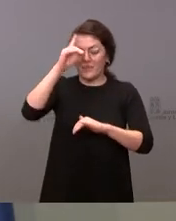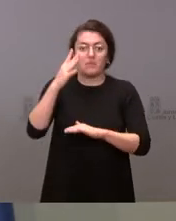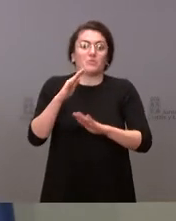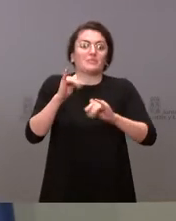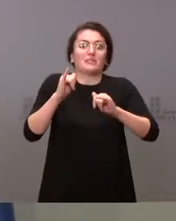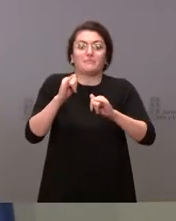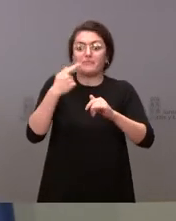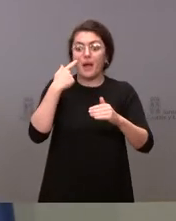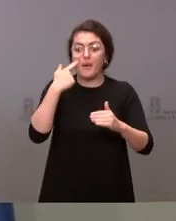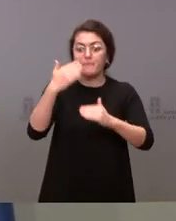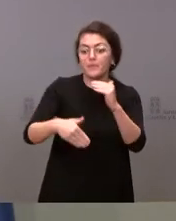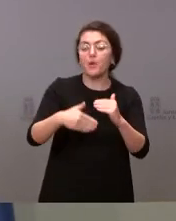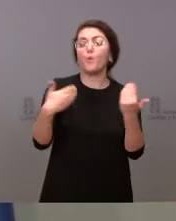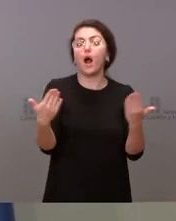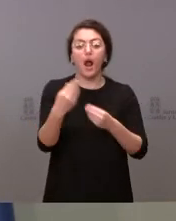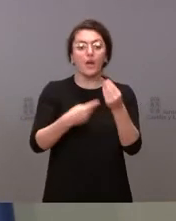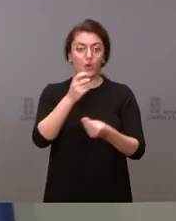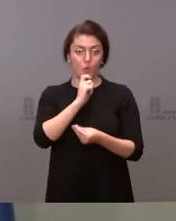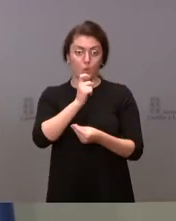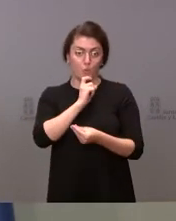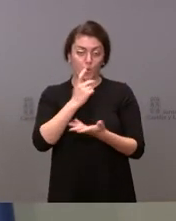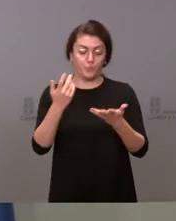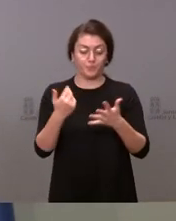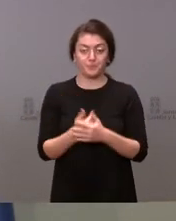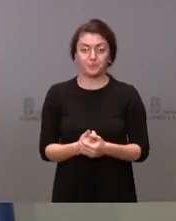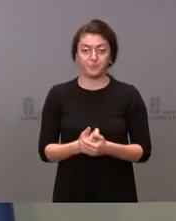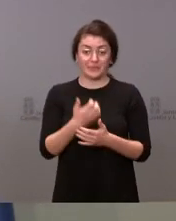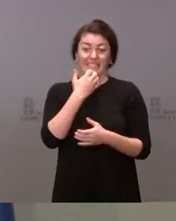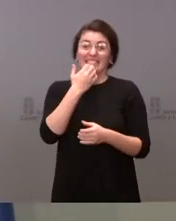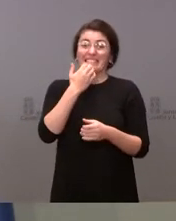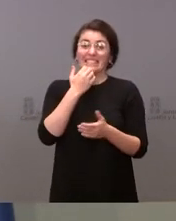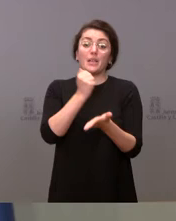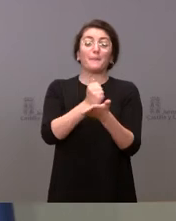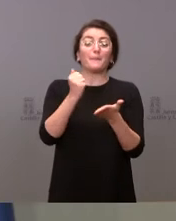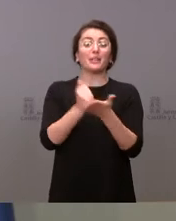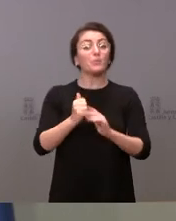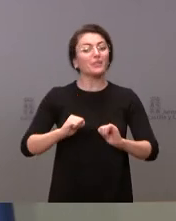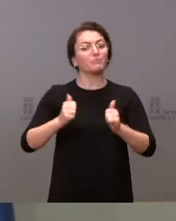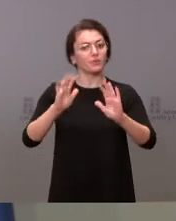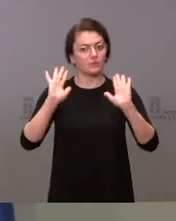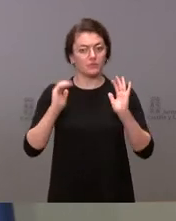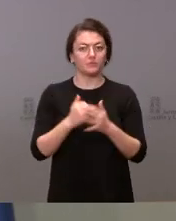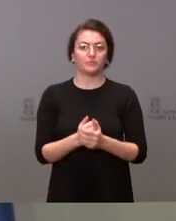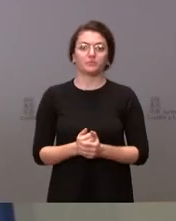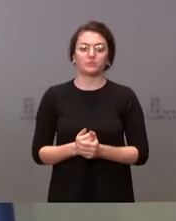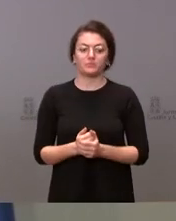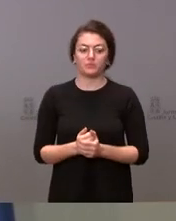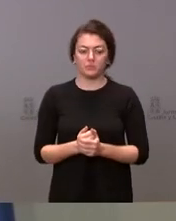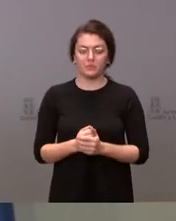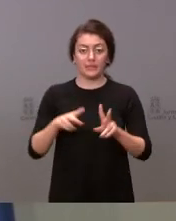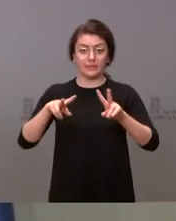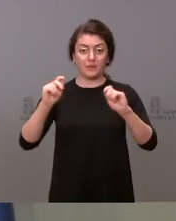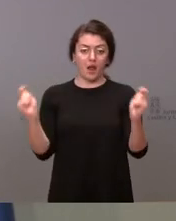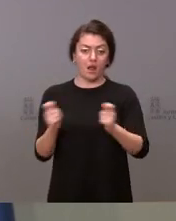vamos a exigir en el caso de que se implante esta medida. Sobre la campaña de